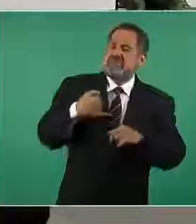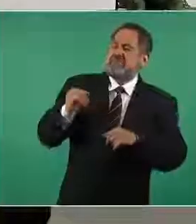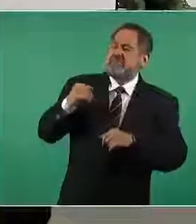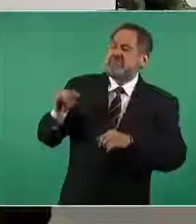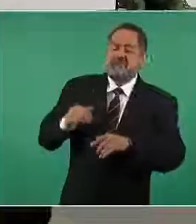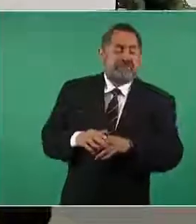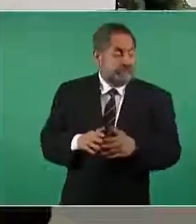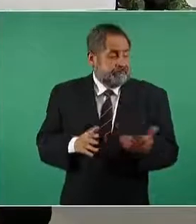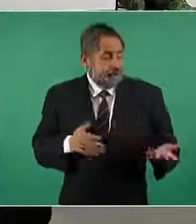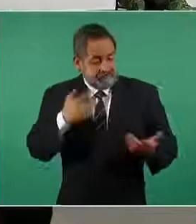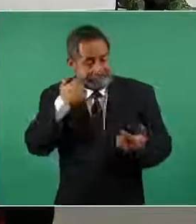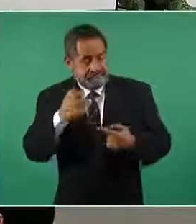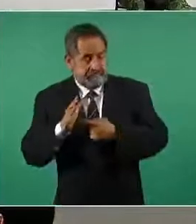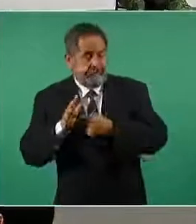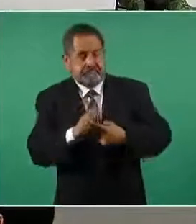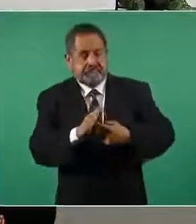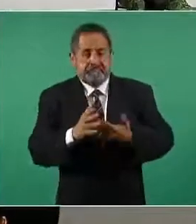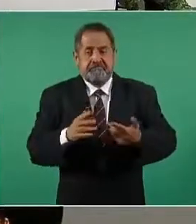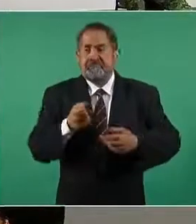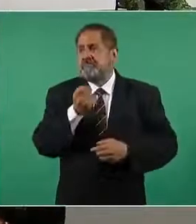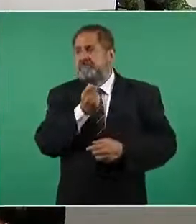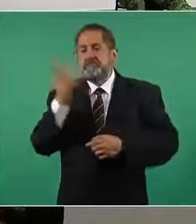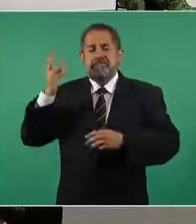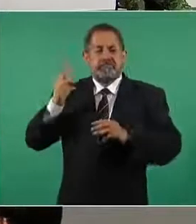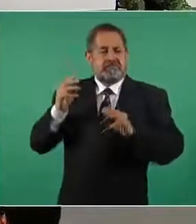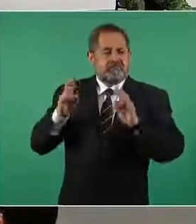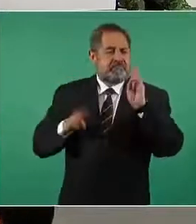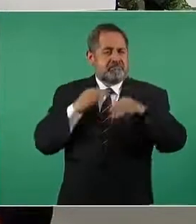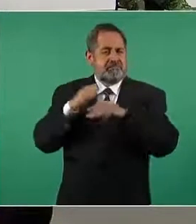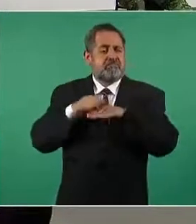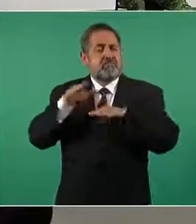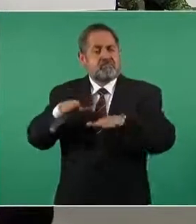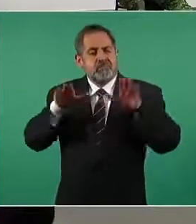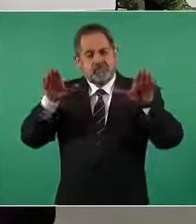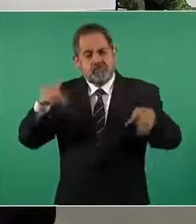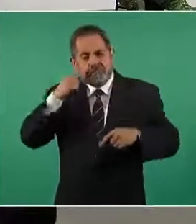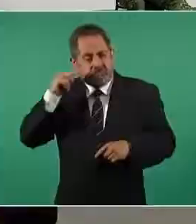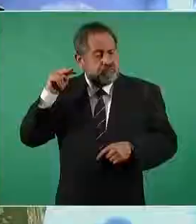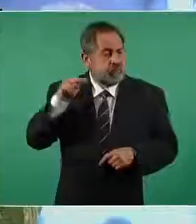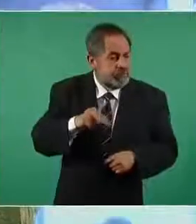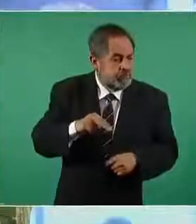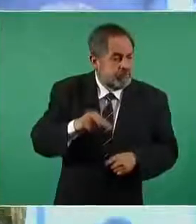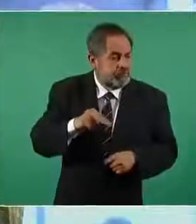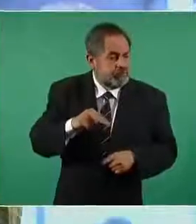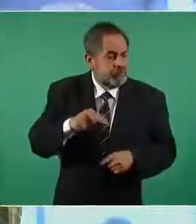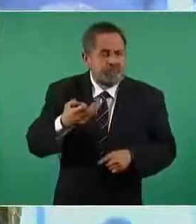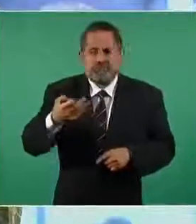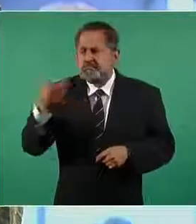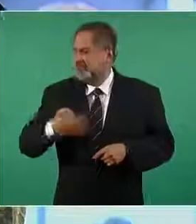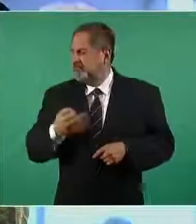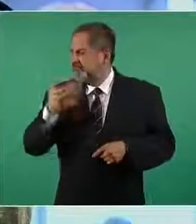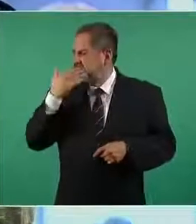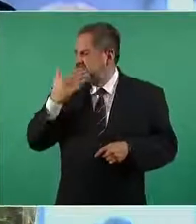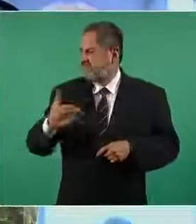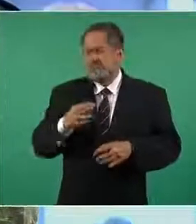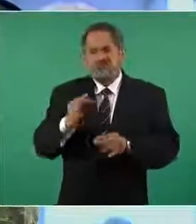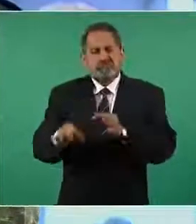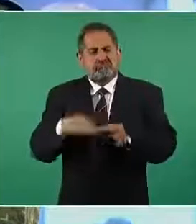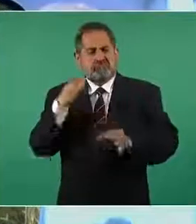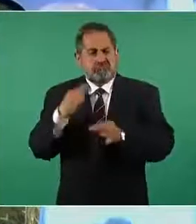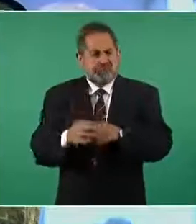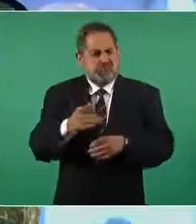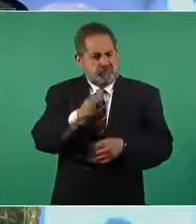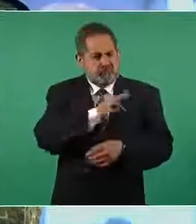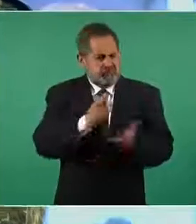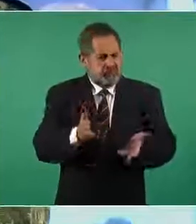todos los actores de la aviación que ahí están las referencias y lo pueden revisar en el canal